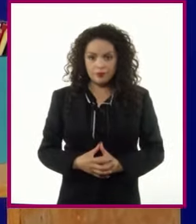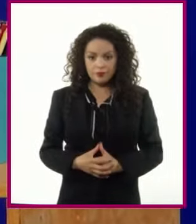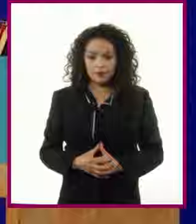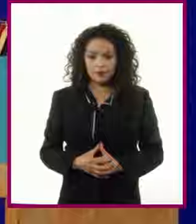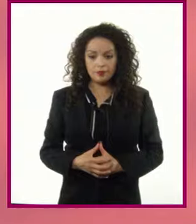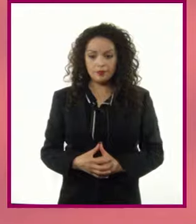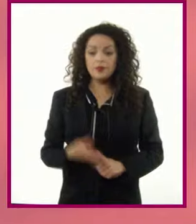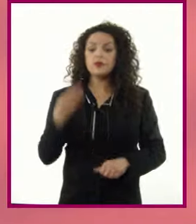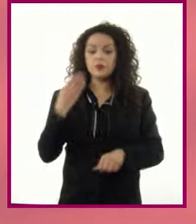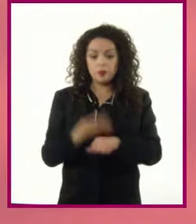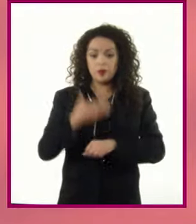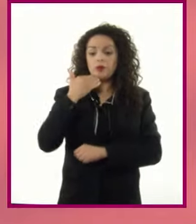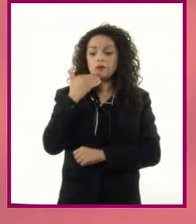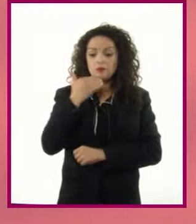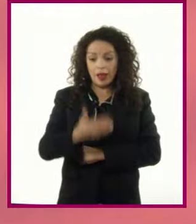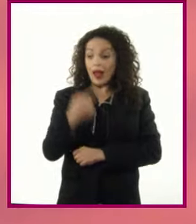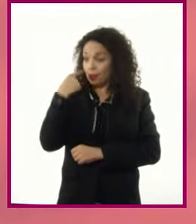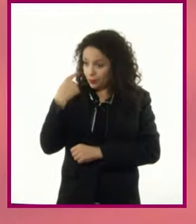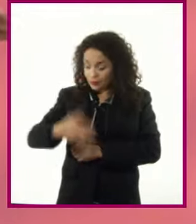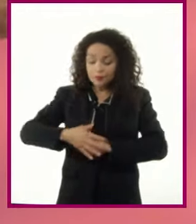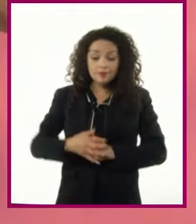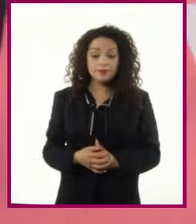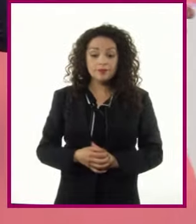Muy bien, veamos